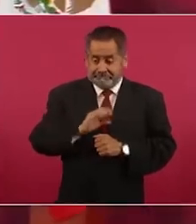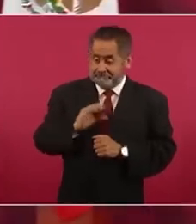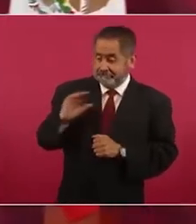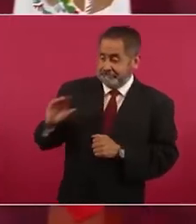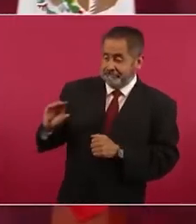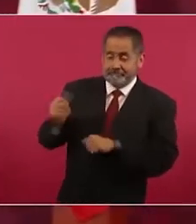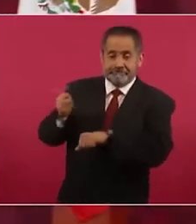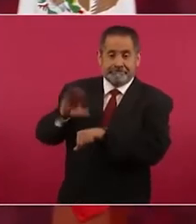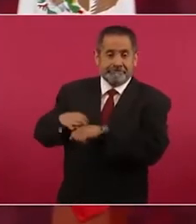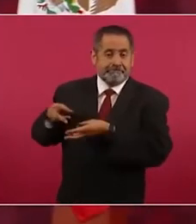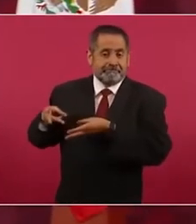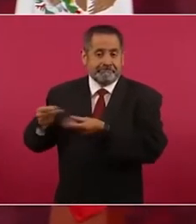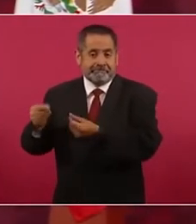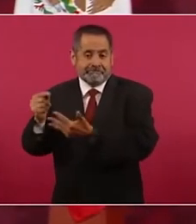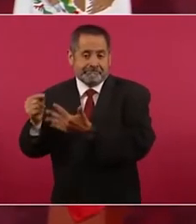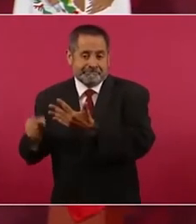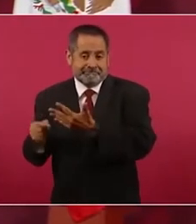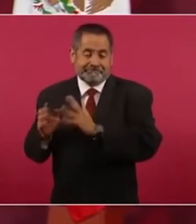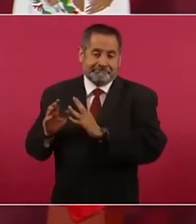este